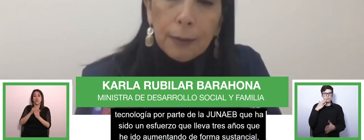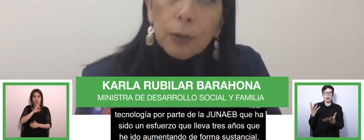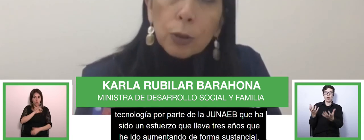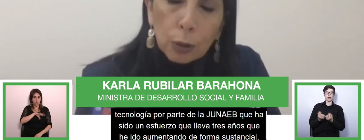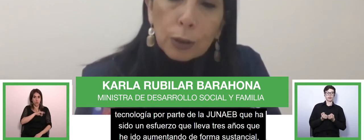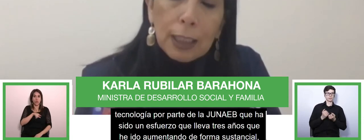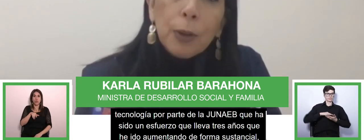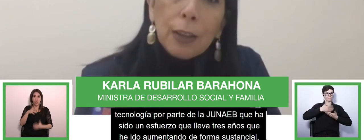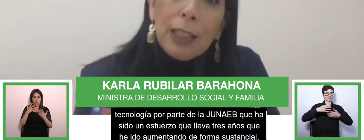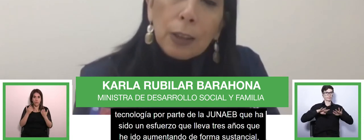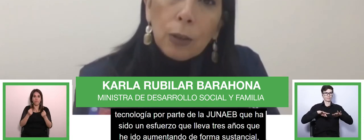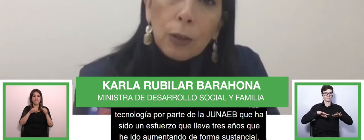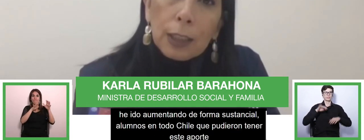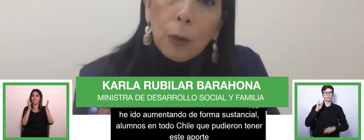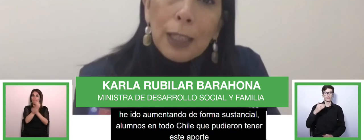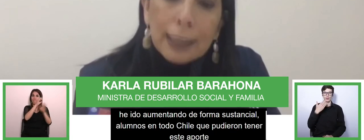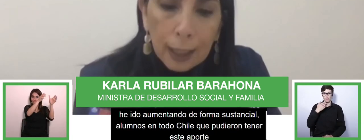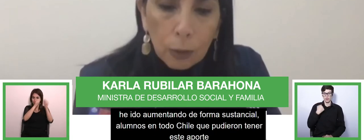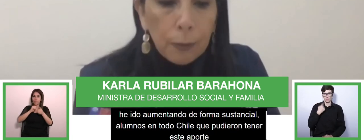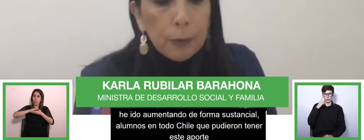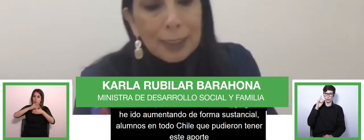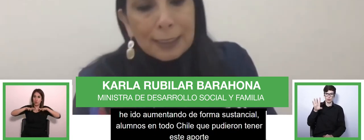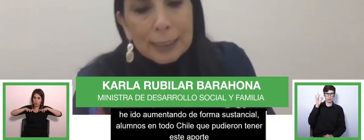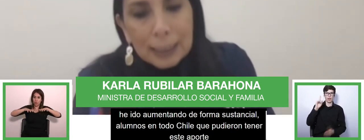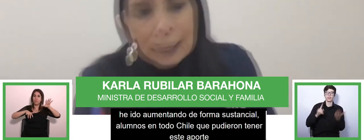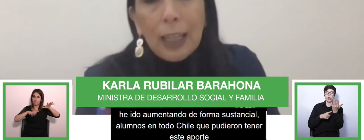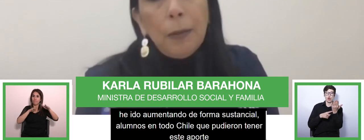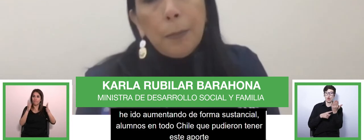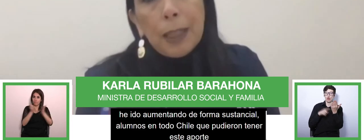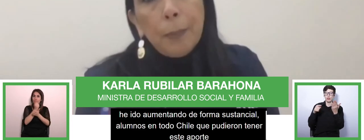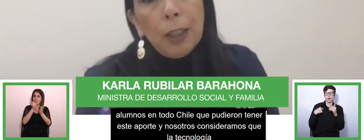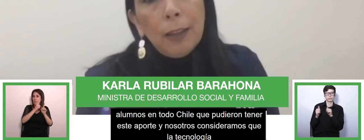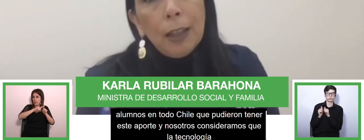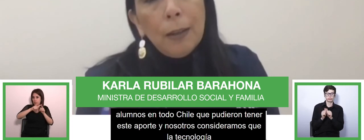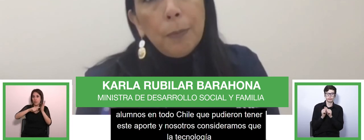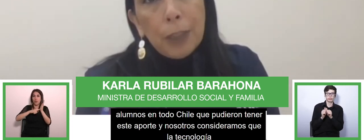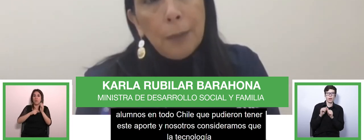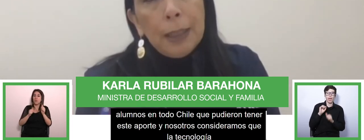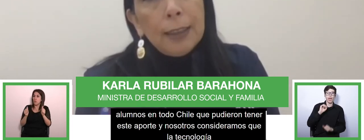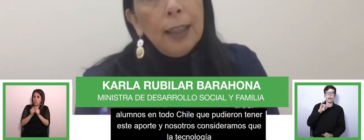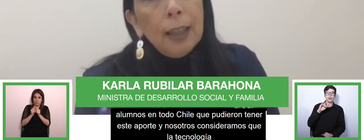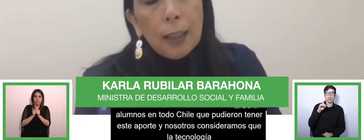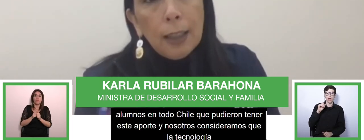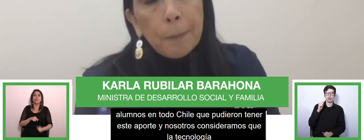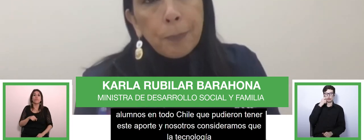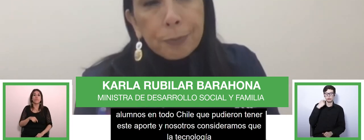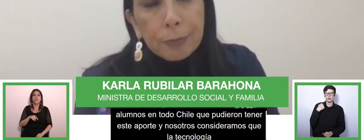nosotros consideramos que la tecnología es un aliado trascendental para poder finalmente